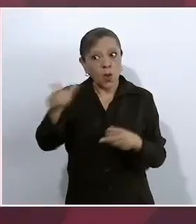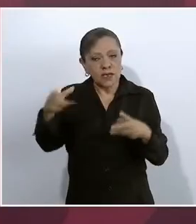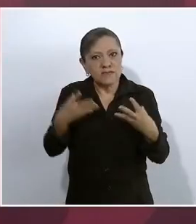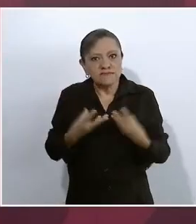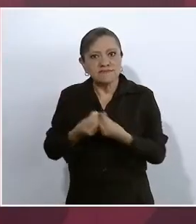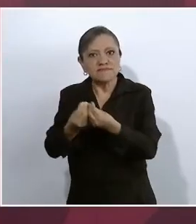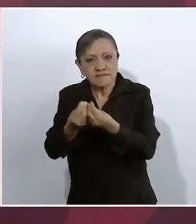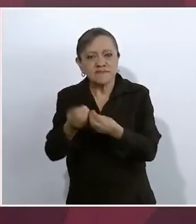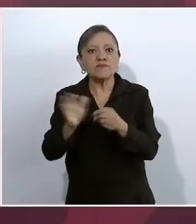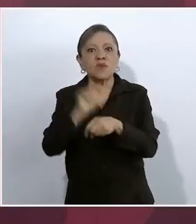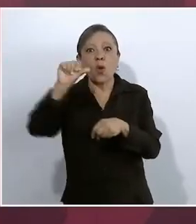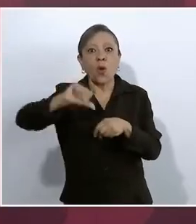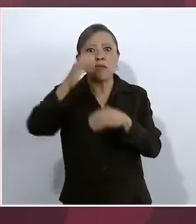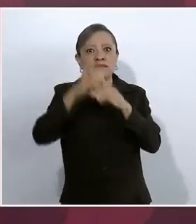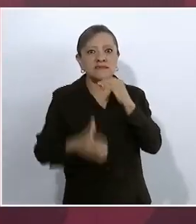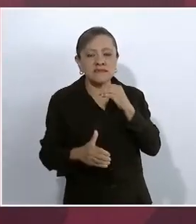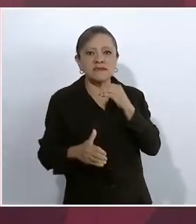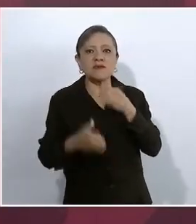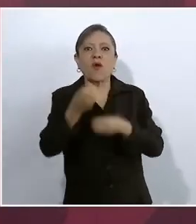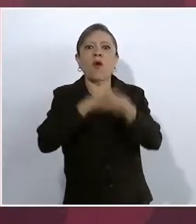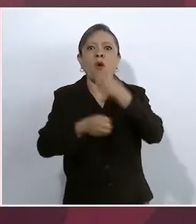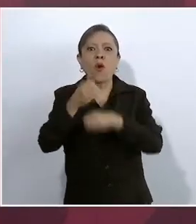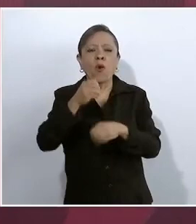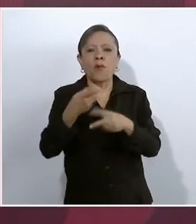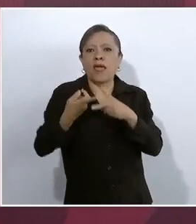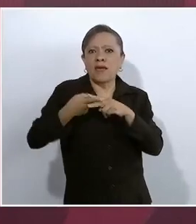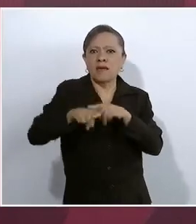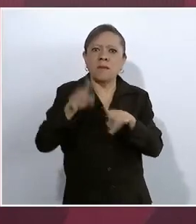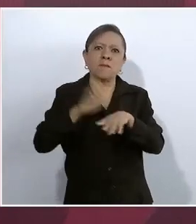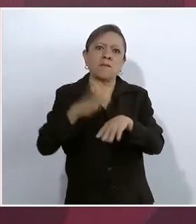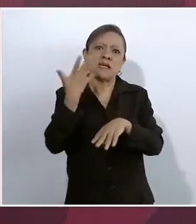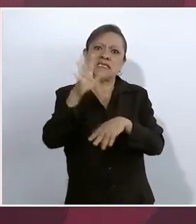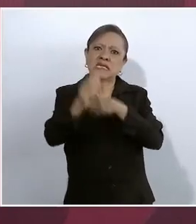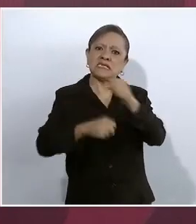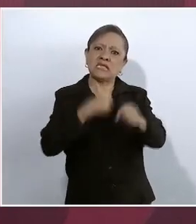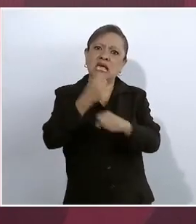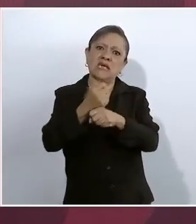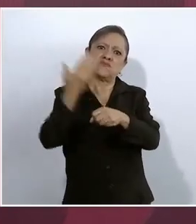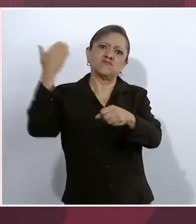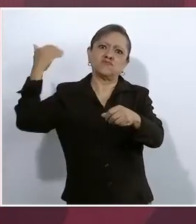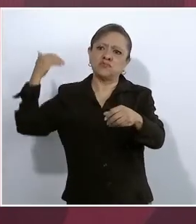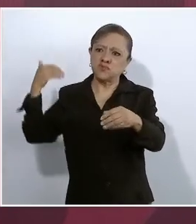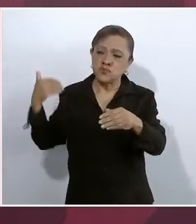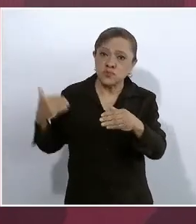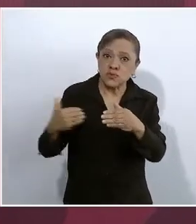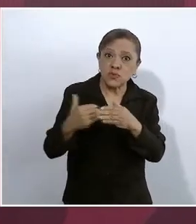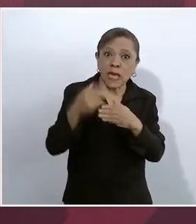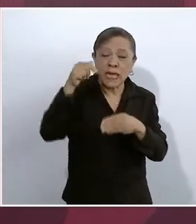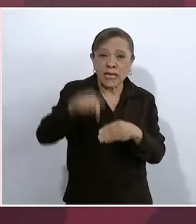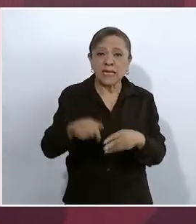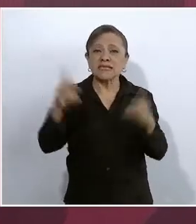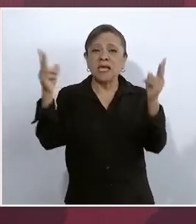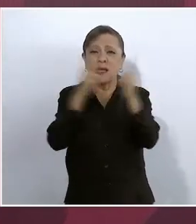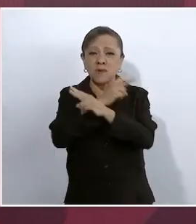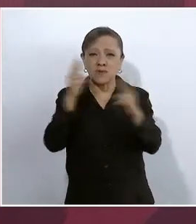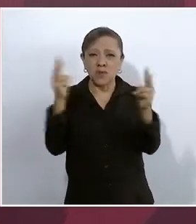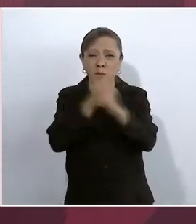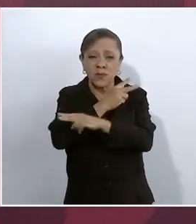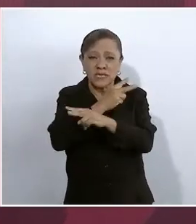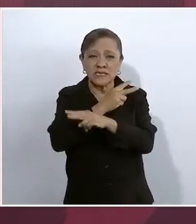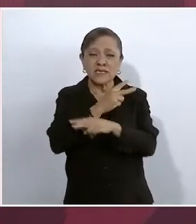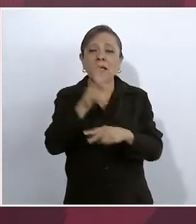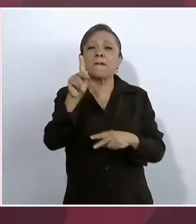inició desde hace más de 10 años. Se trata de la modernización de la autopista 160 directo La Pera-Cuautla.